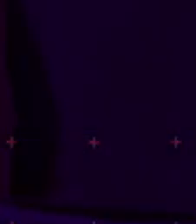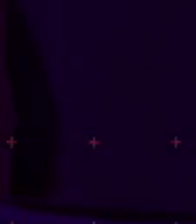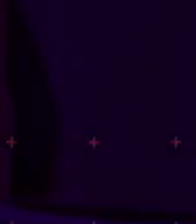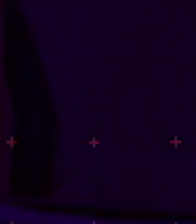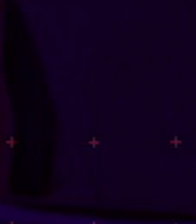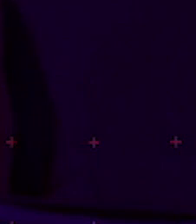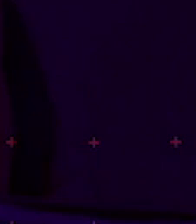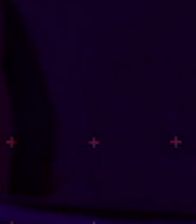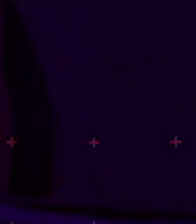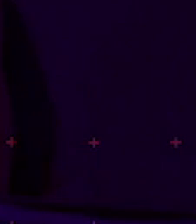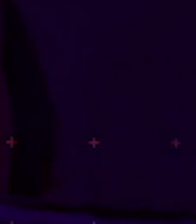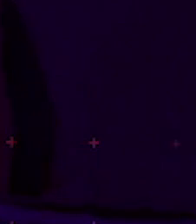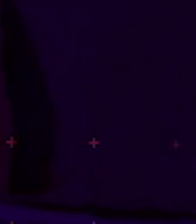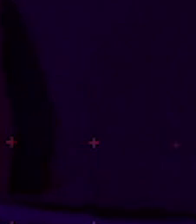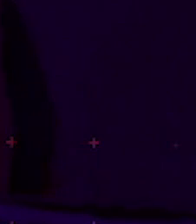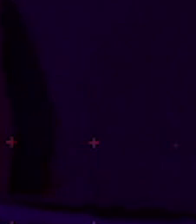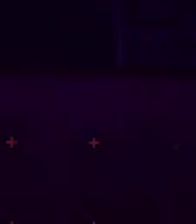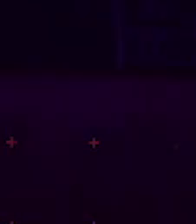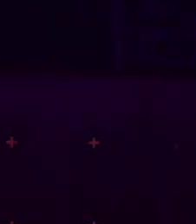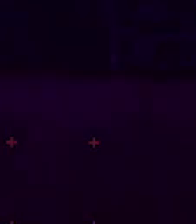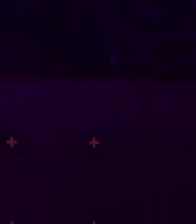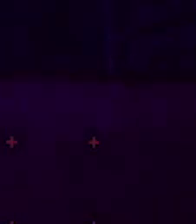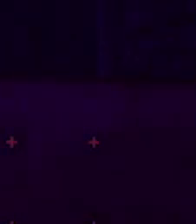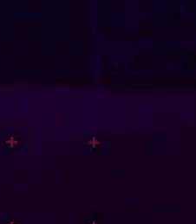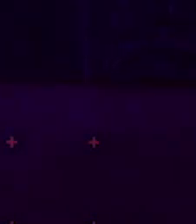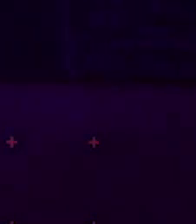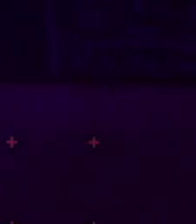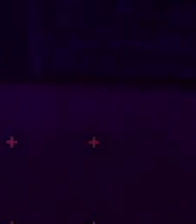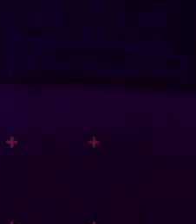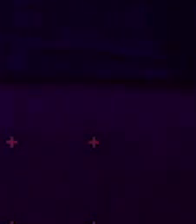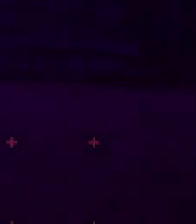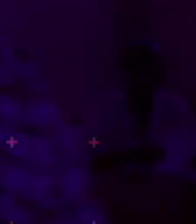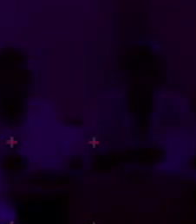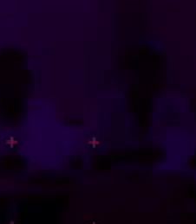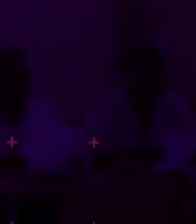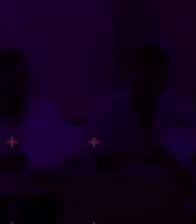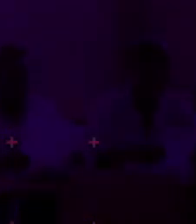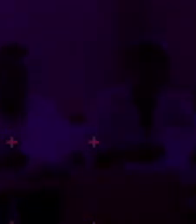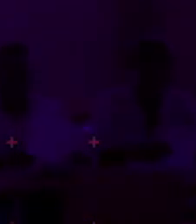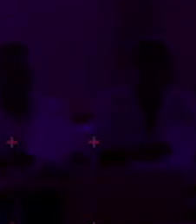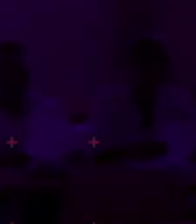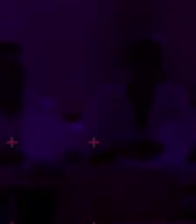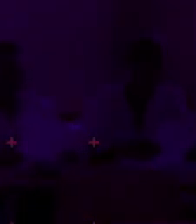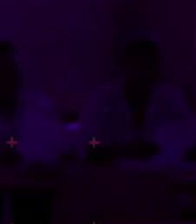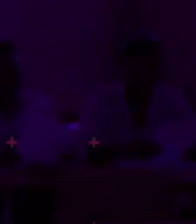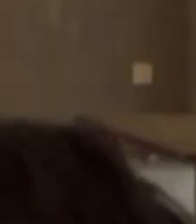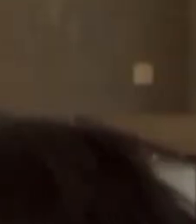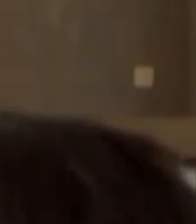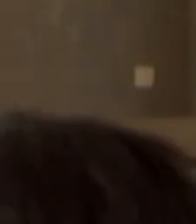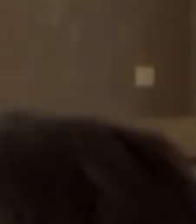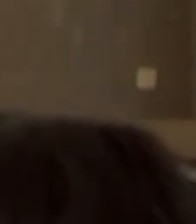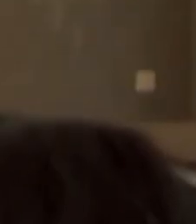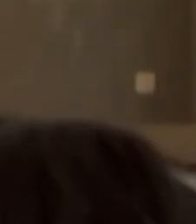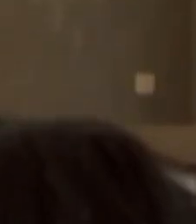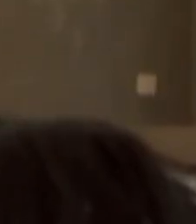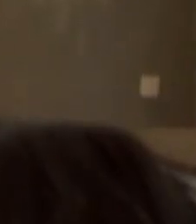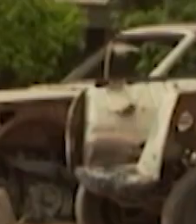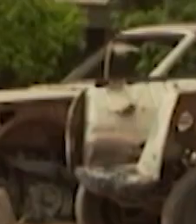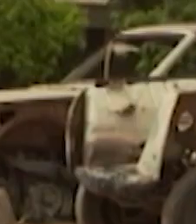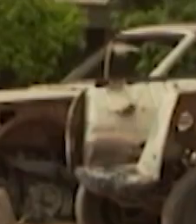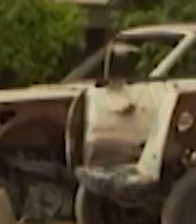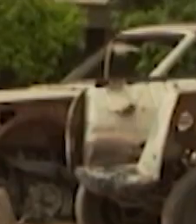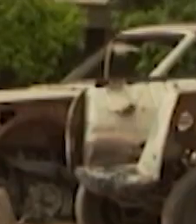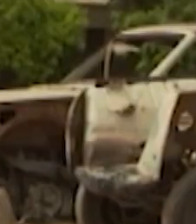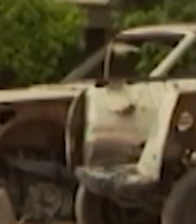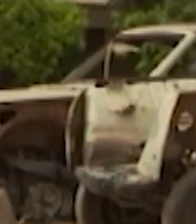Esta semana en Wise Stories, Waga Girl, un grupo de jóvenes mujeres de las afueras de Waga Dudu,